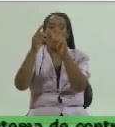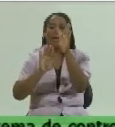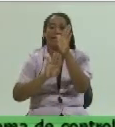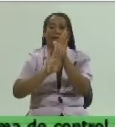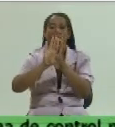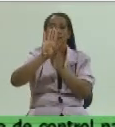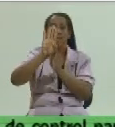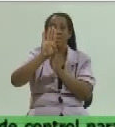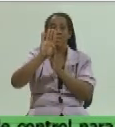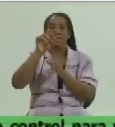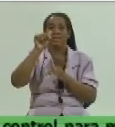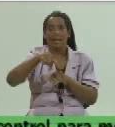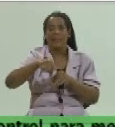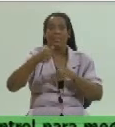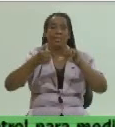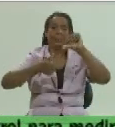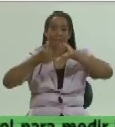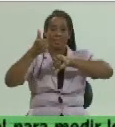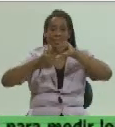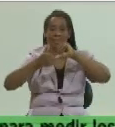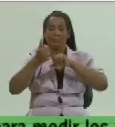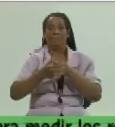comportamiento. La próxima.